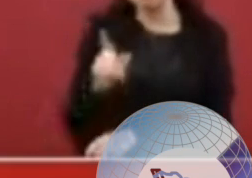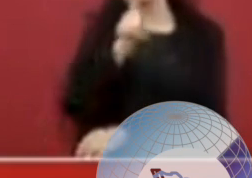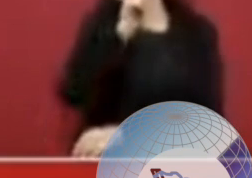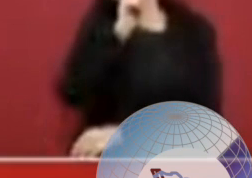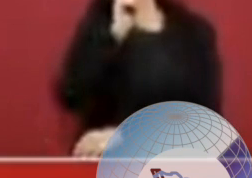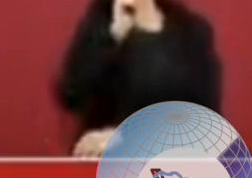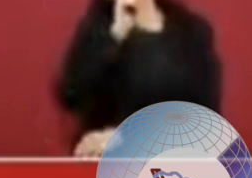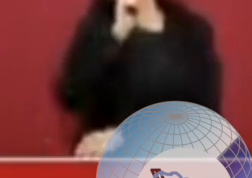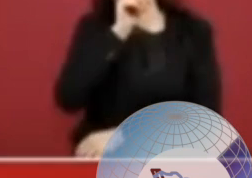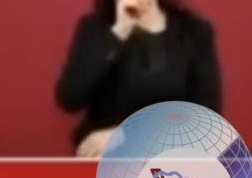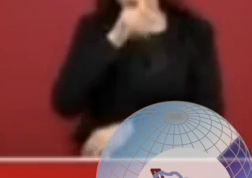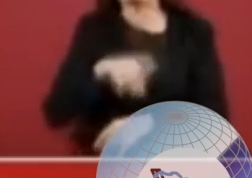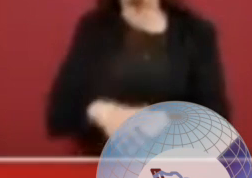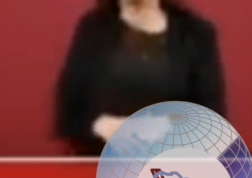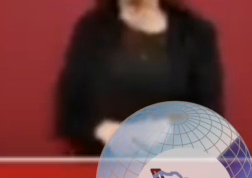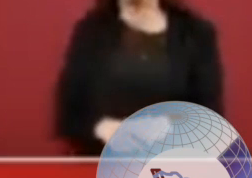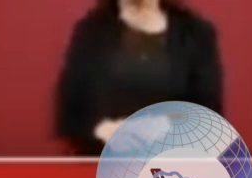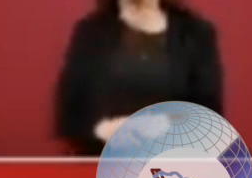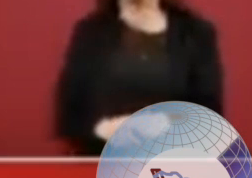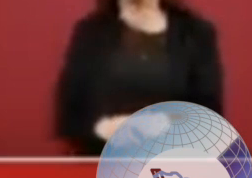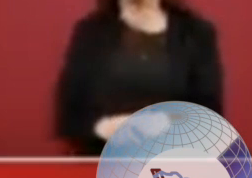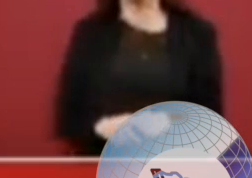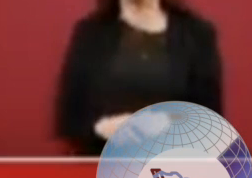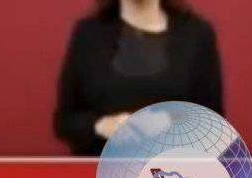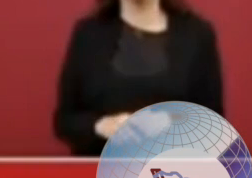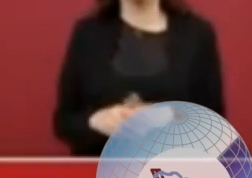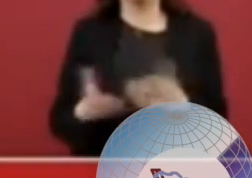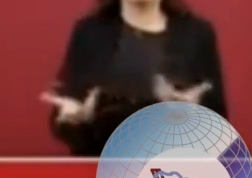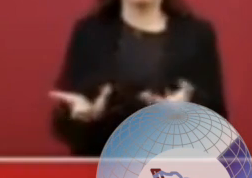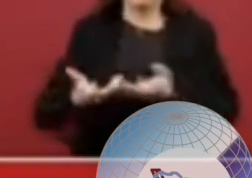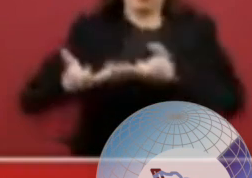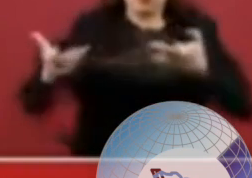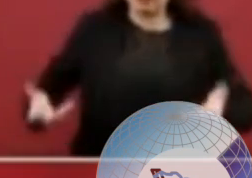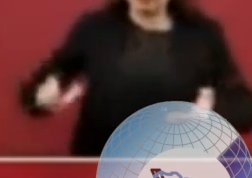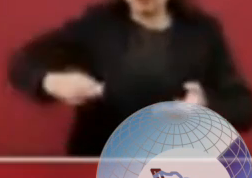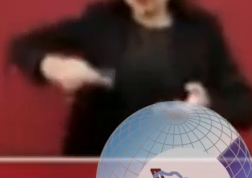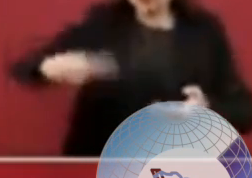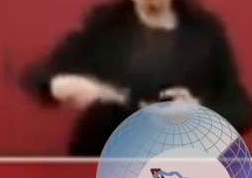dañando el territorio.